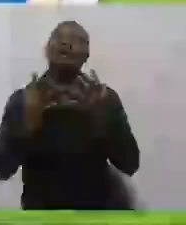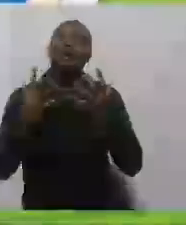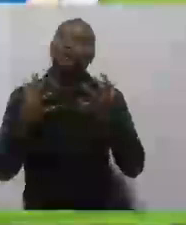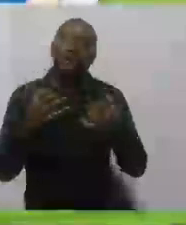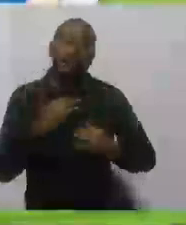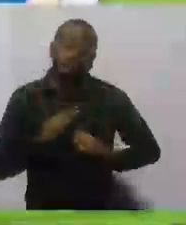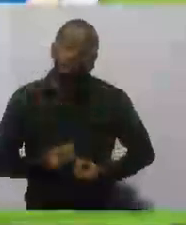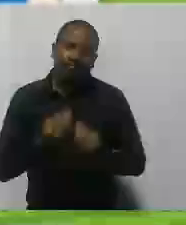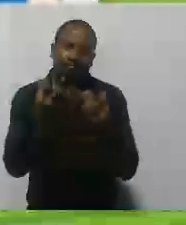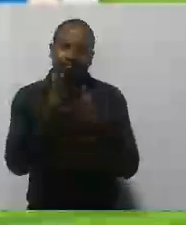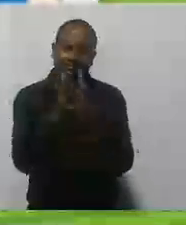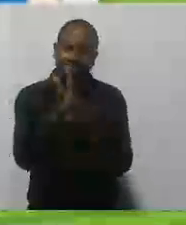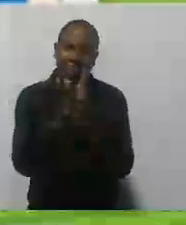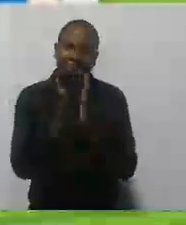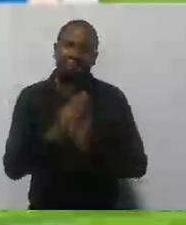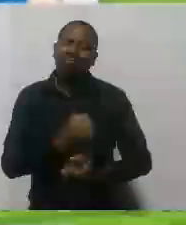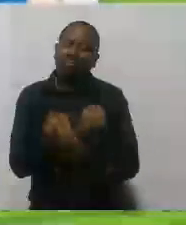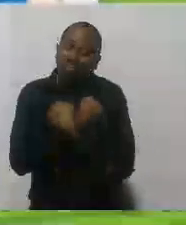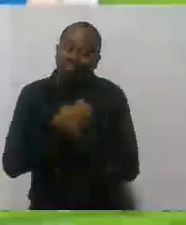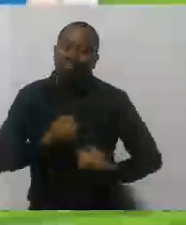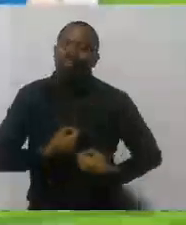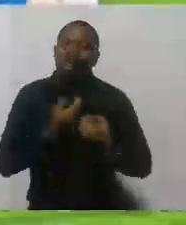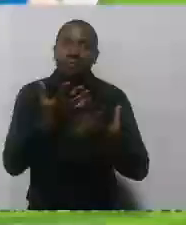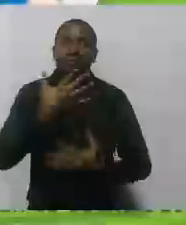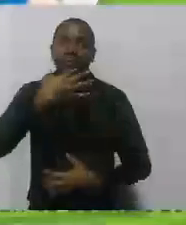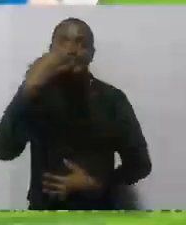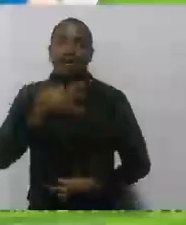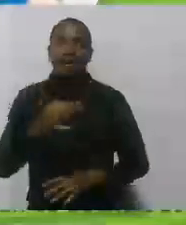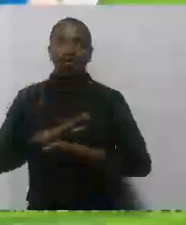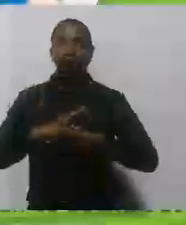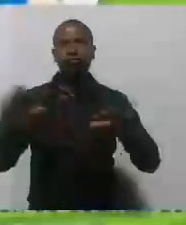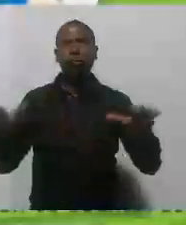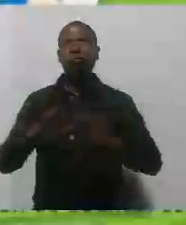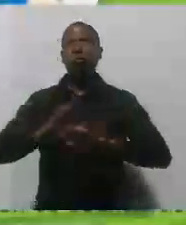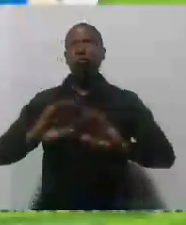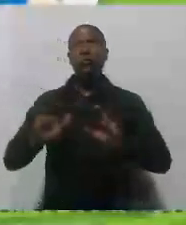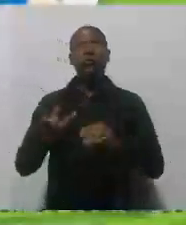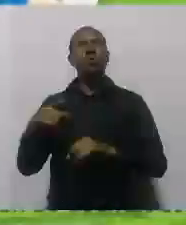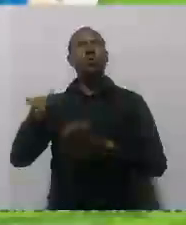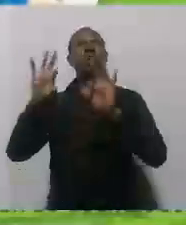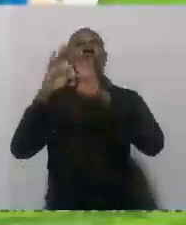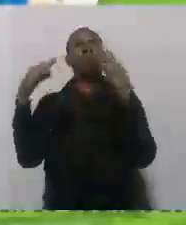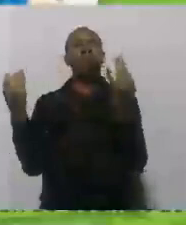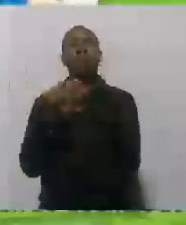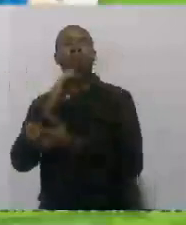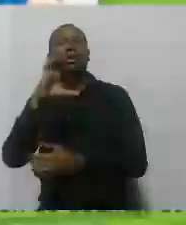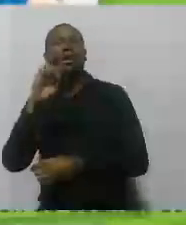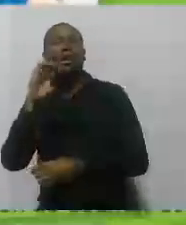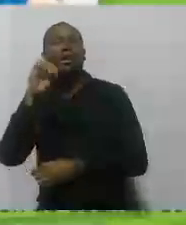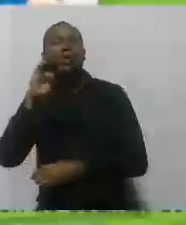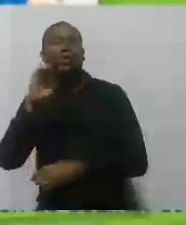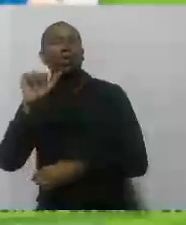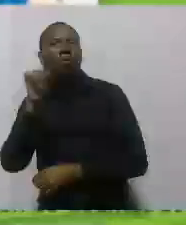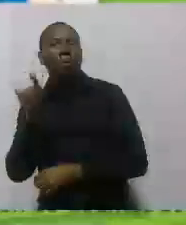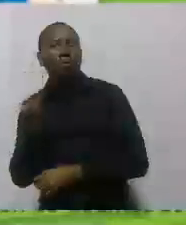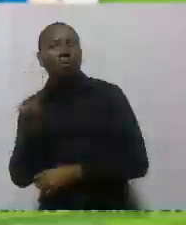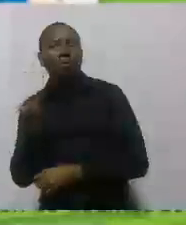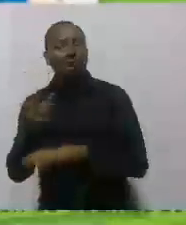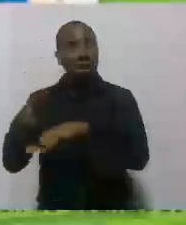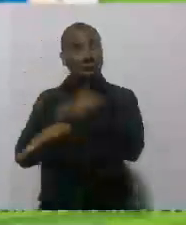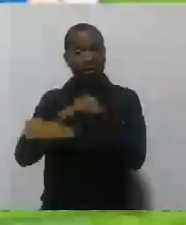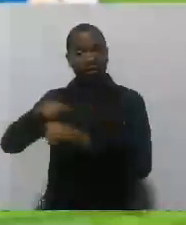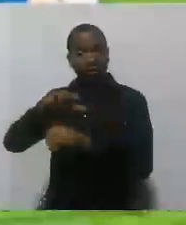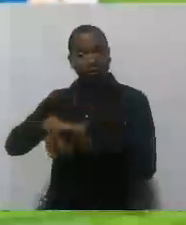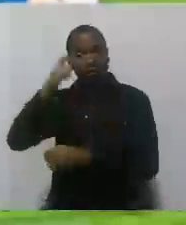de corazón cómo ha crecido la familia de Los Combas, señor alcalde. Cuando nosotros llegamos aquí, al distrito de